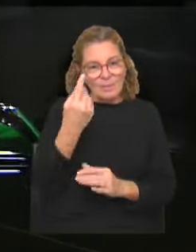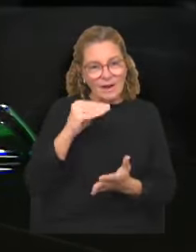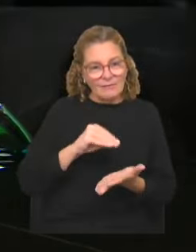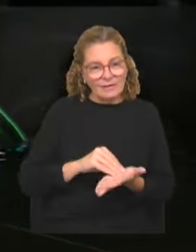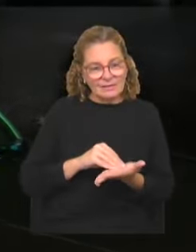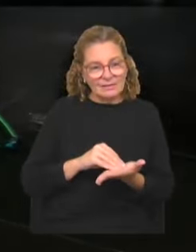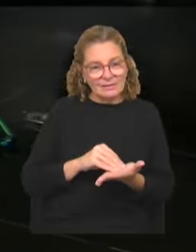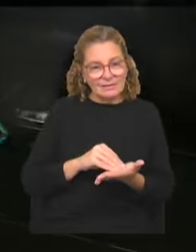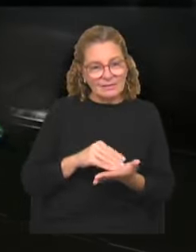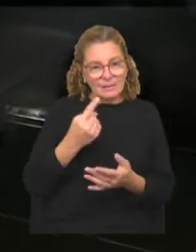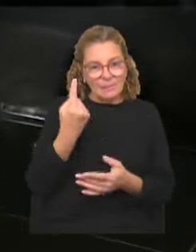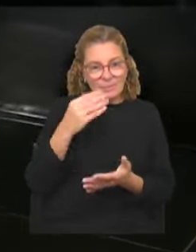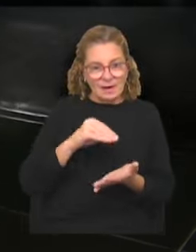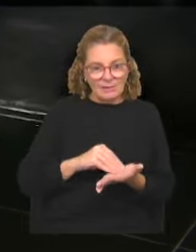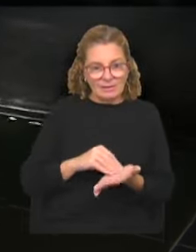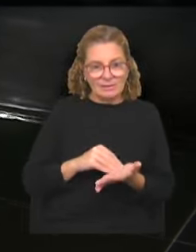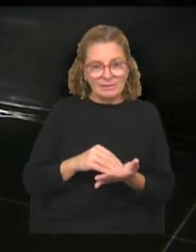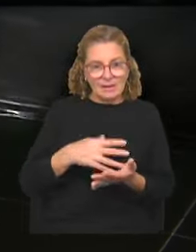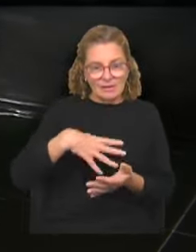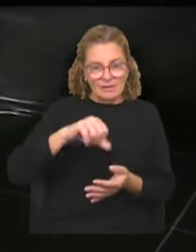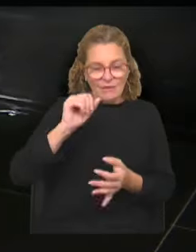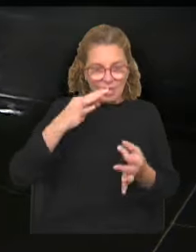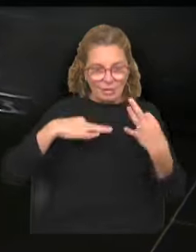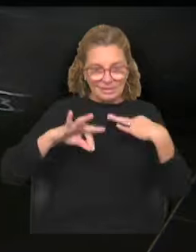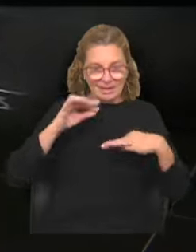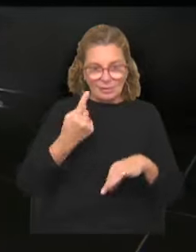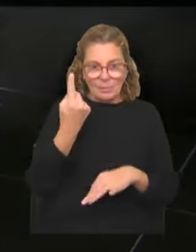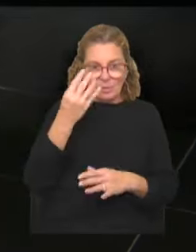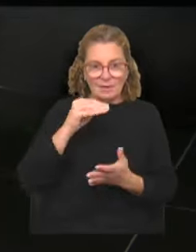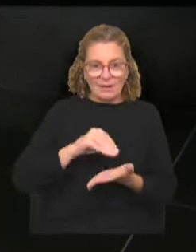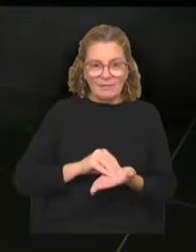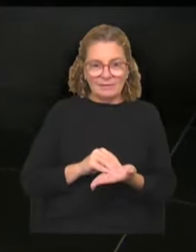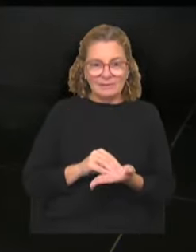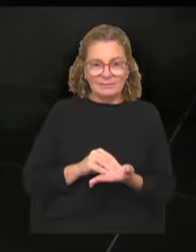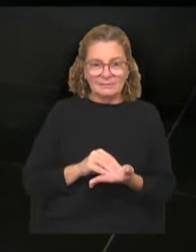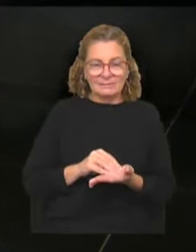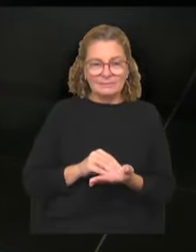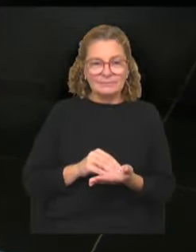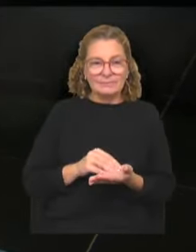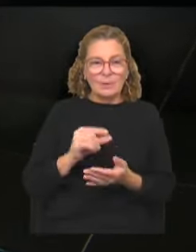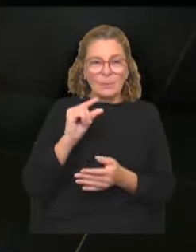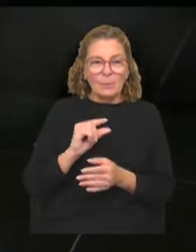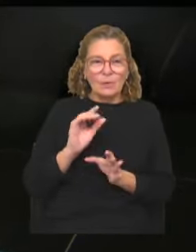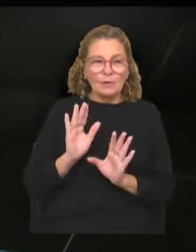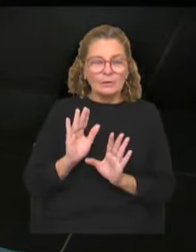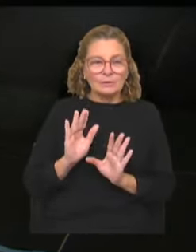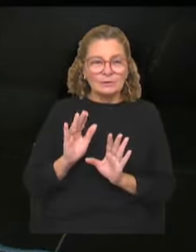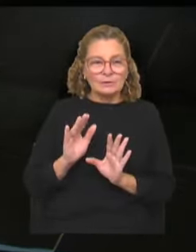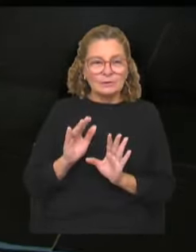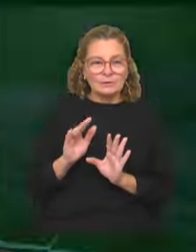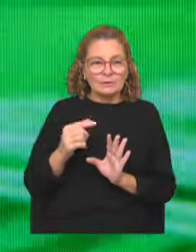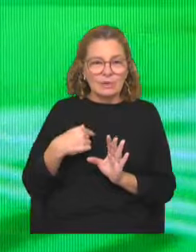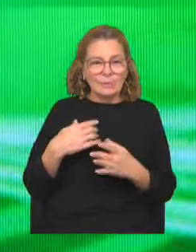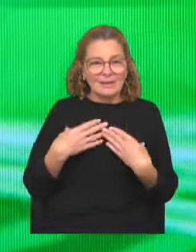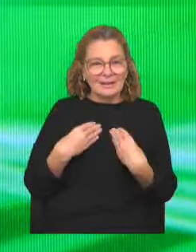Sí, este caso es la Este caso es la primera vez. A teatro es la primera vez, sí. Bien. Sí, es un poco... Yo lo venía